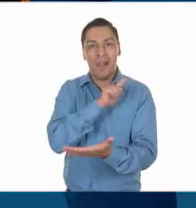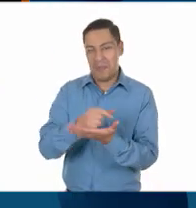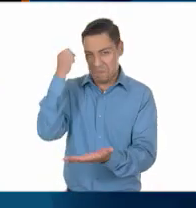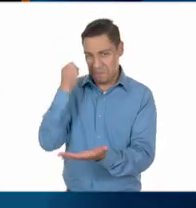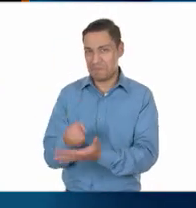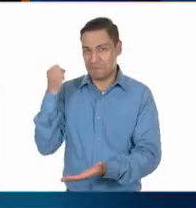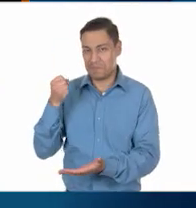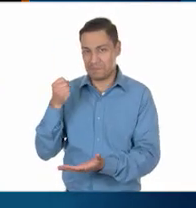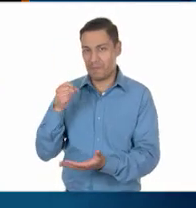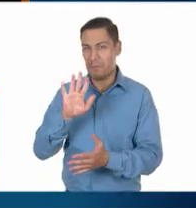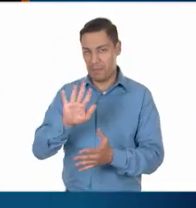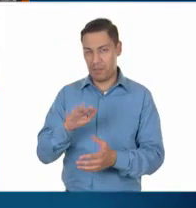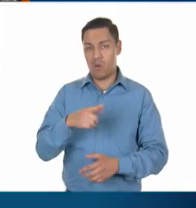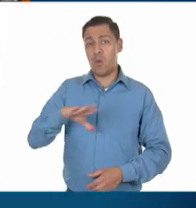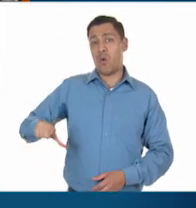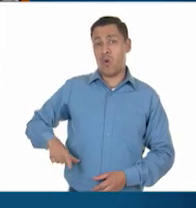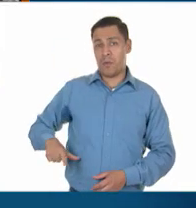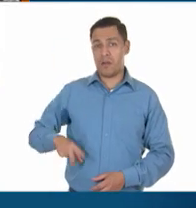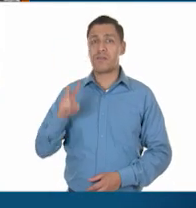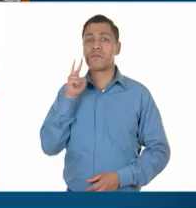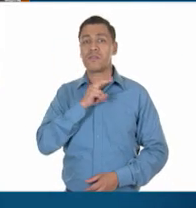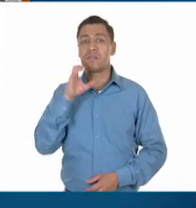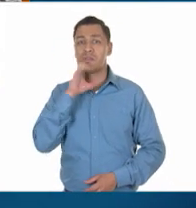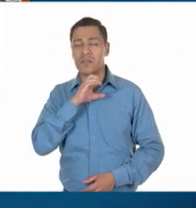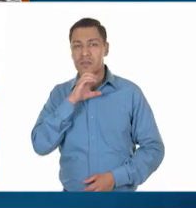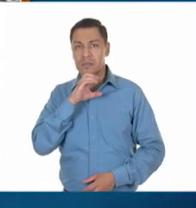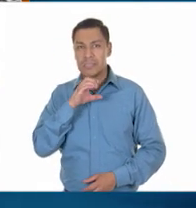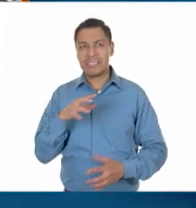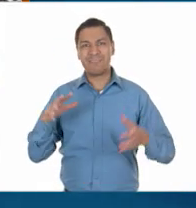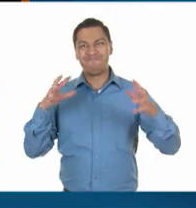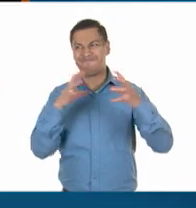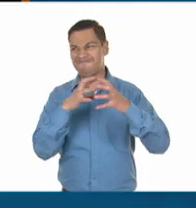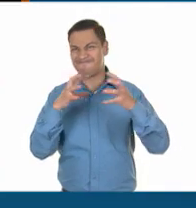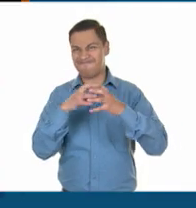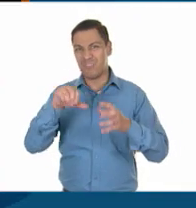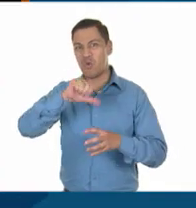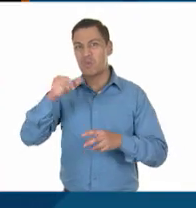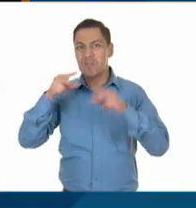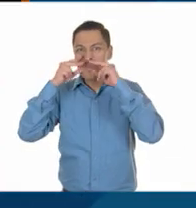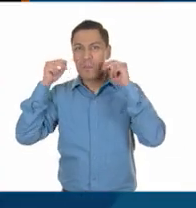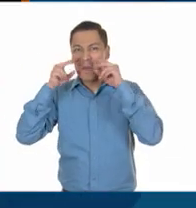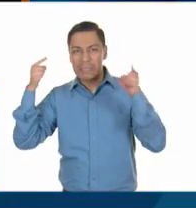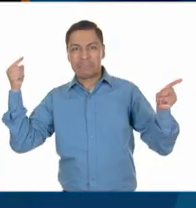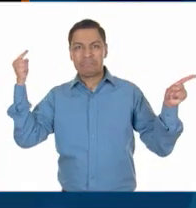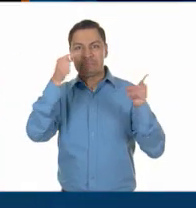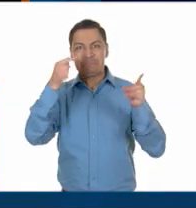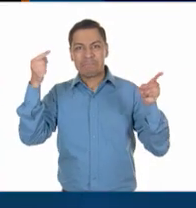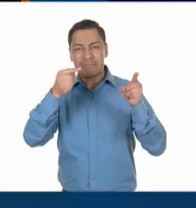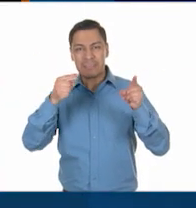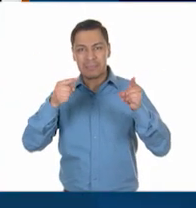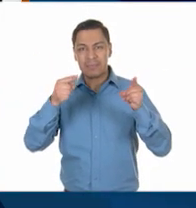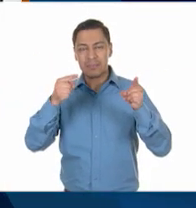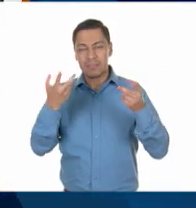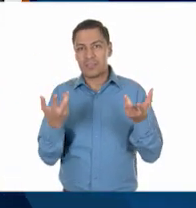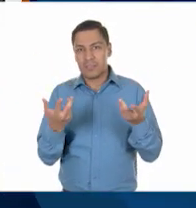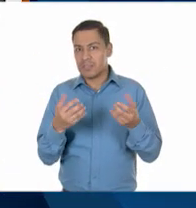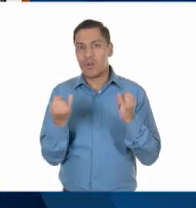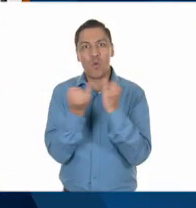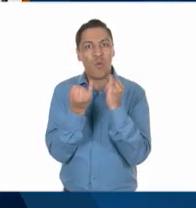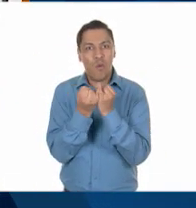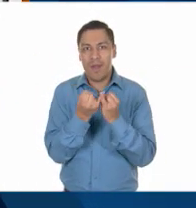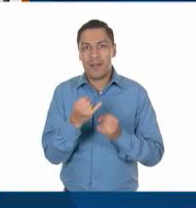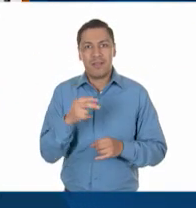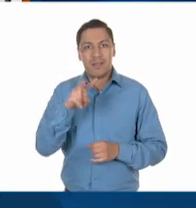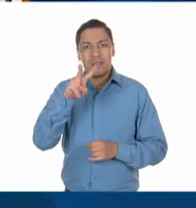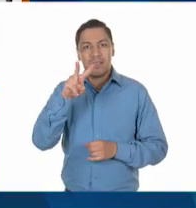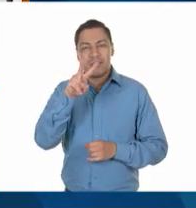Carranza enfrentaba la guerra encabezada por Villa en el norte y por Zapata en el sur. Por ello, en